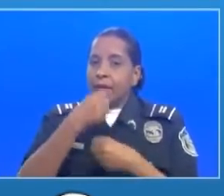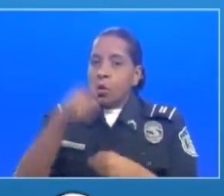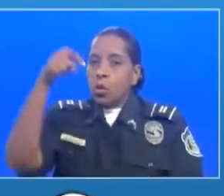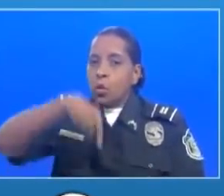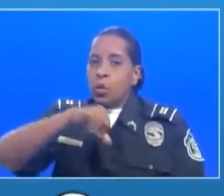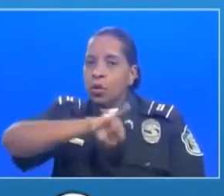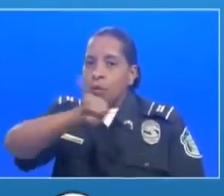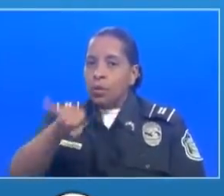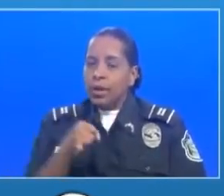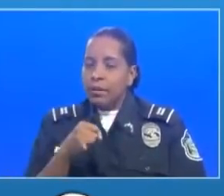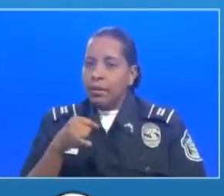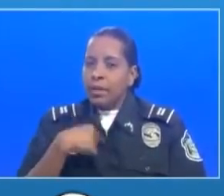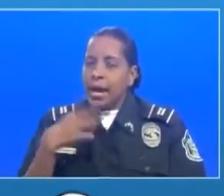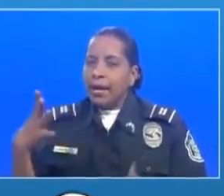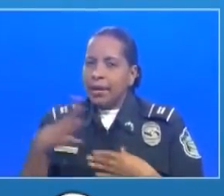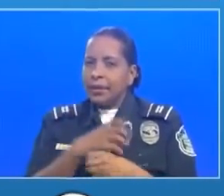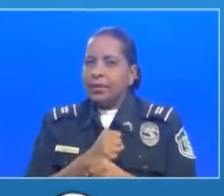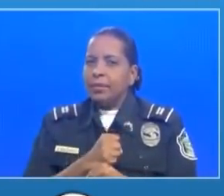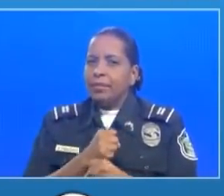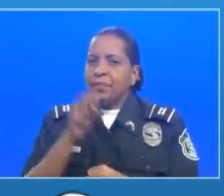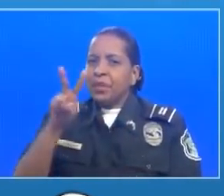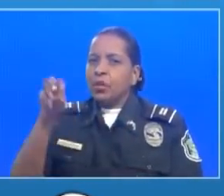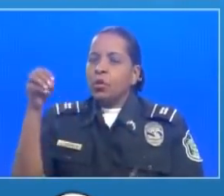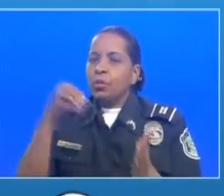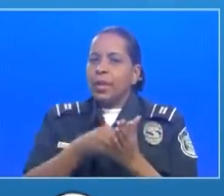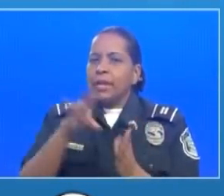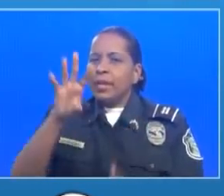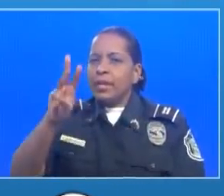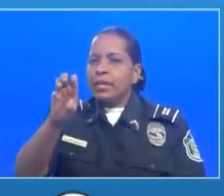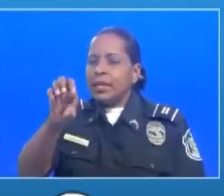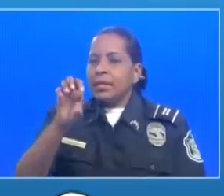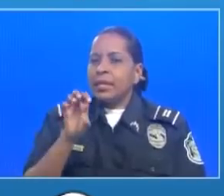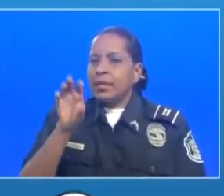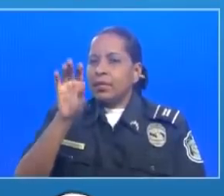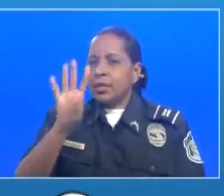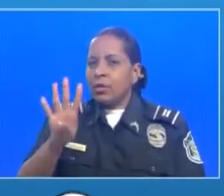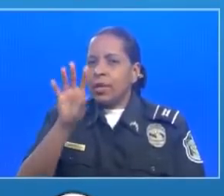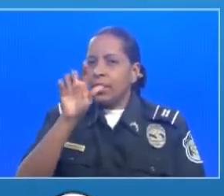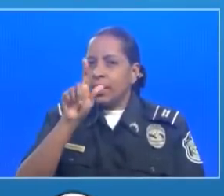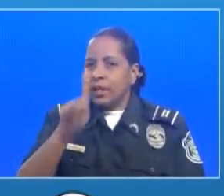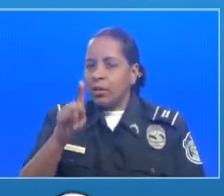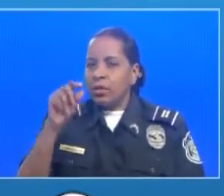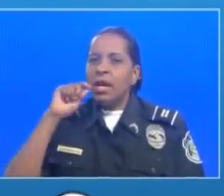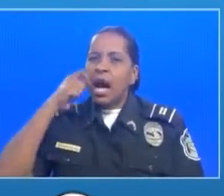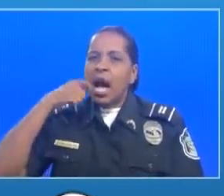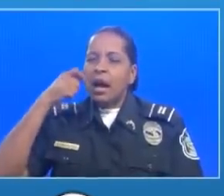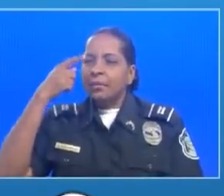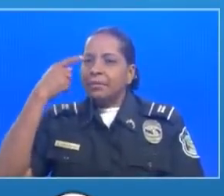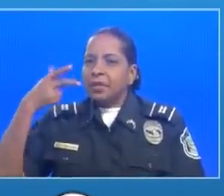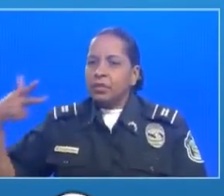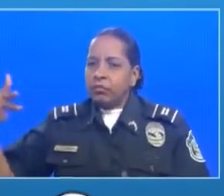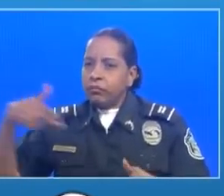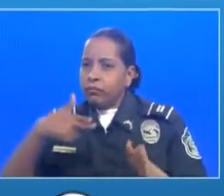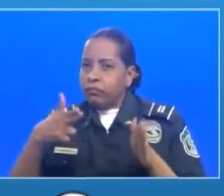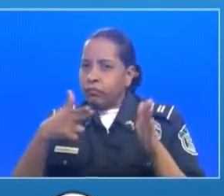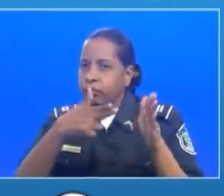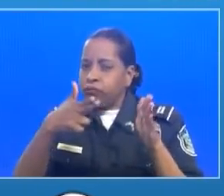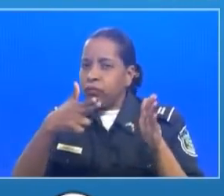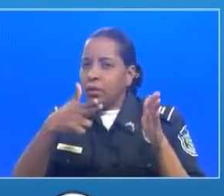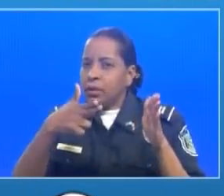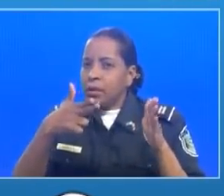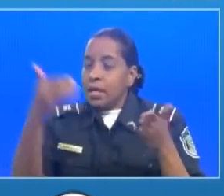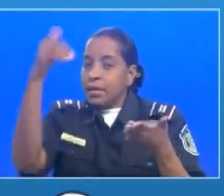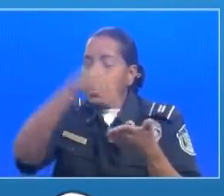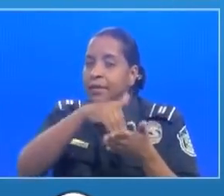jueves ha realizado 2.651 hisopados en los autorápidos instalados en la